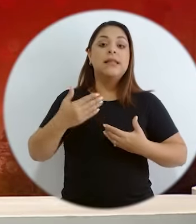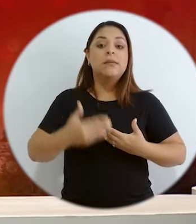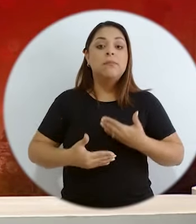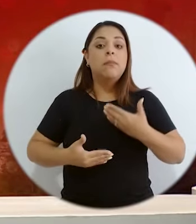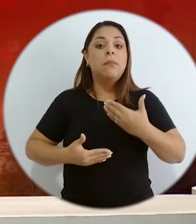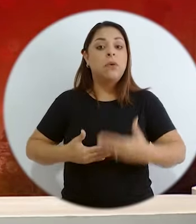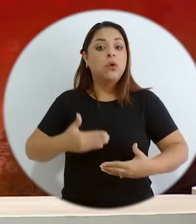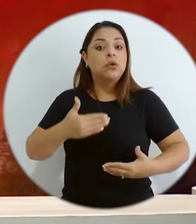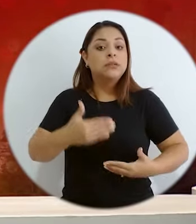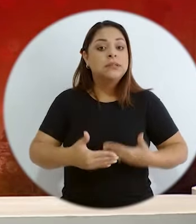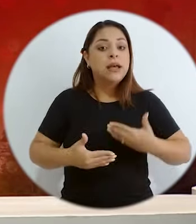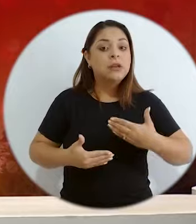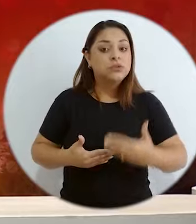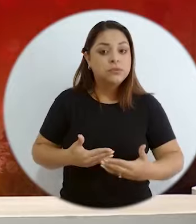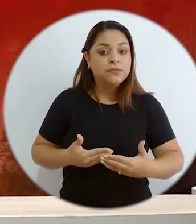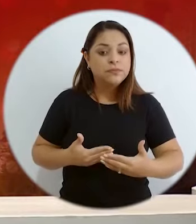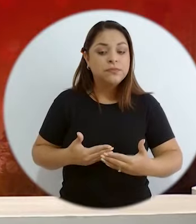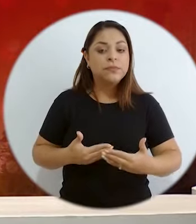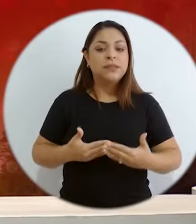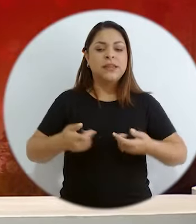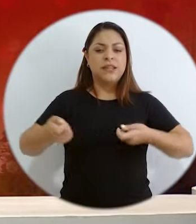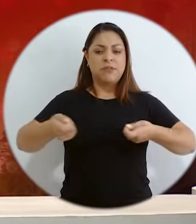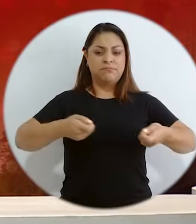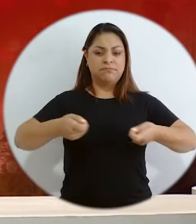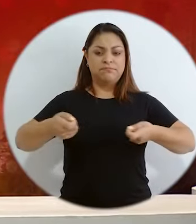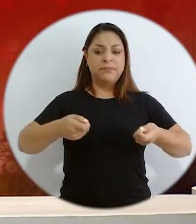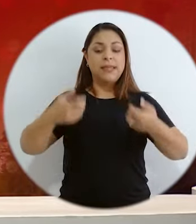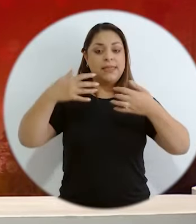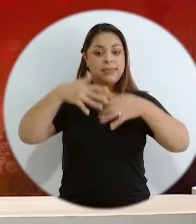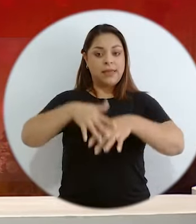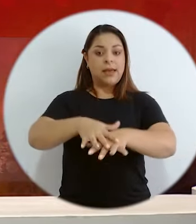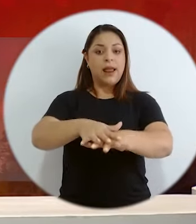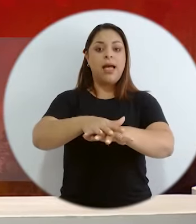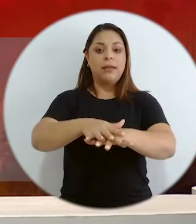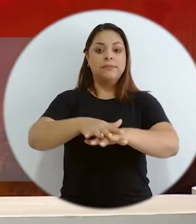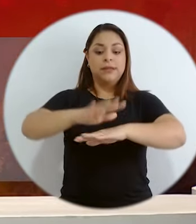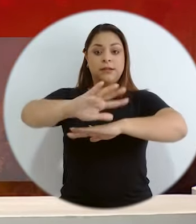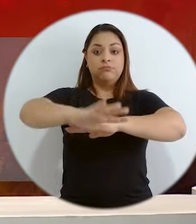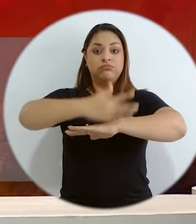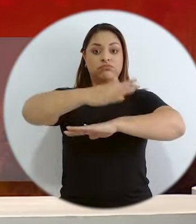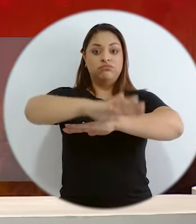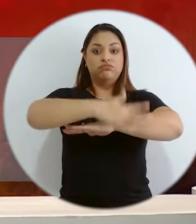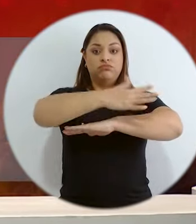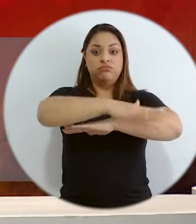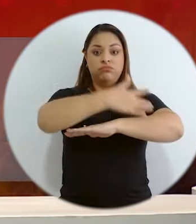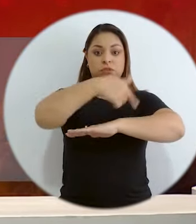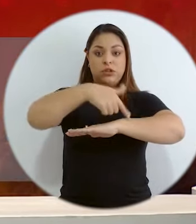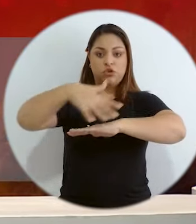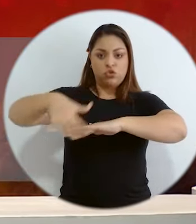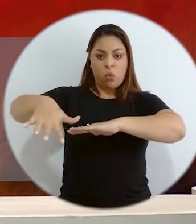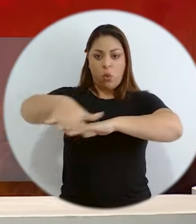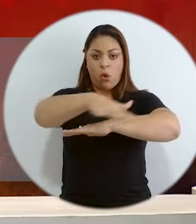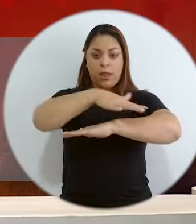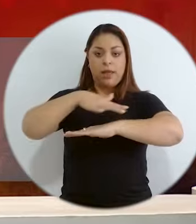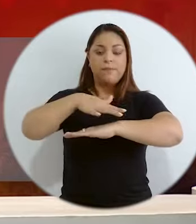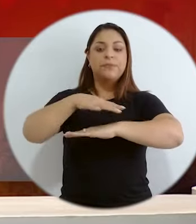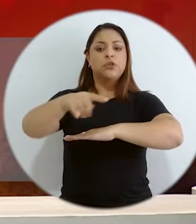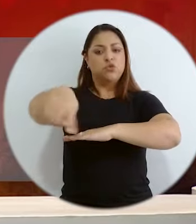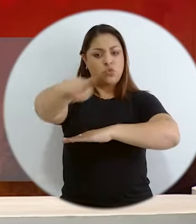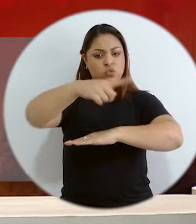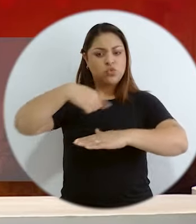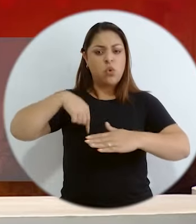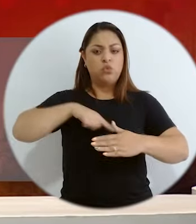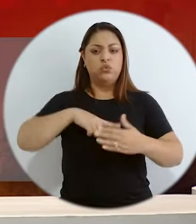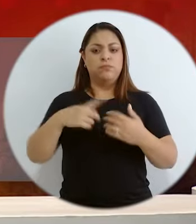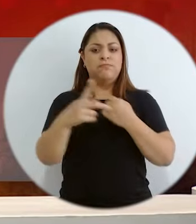de gestión integrada de una zona costera dentro de lo que queremos como país